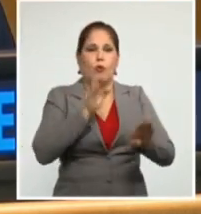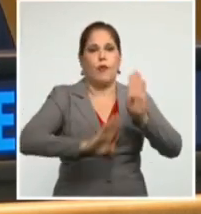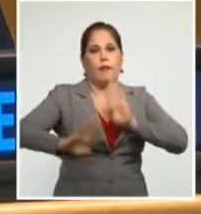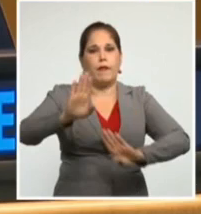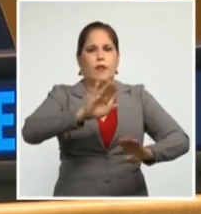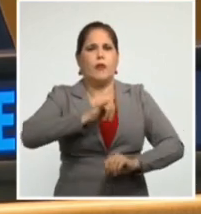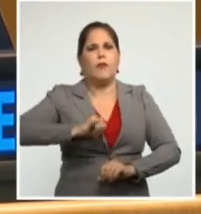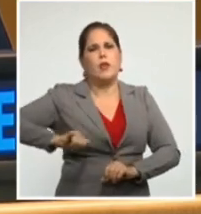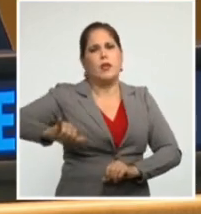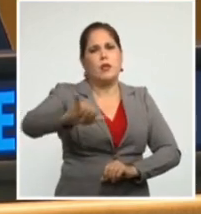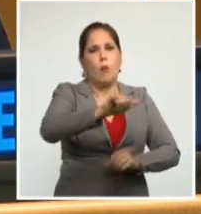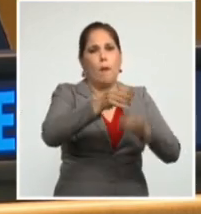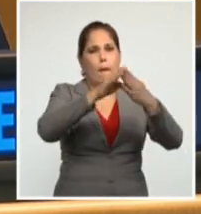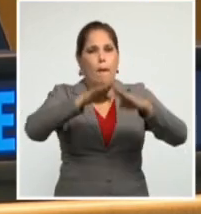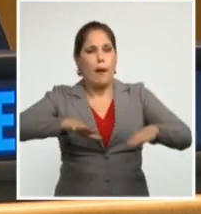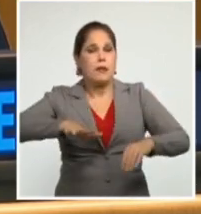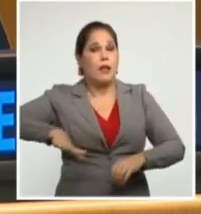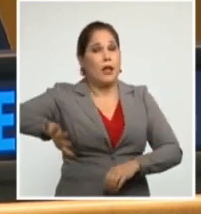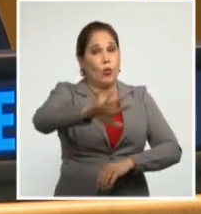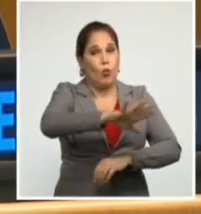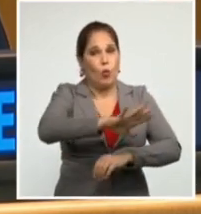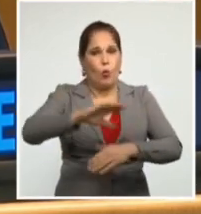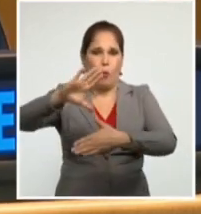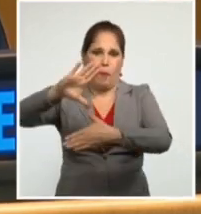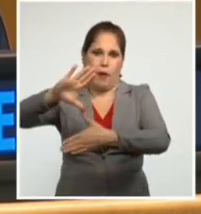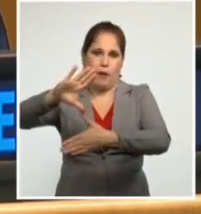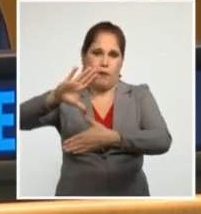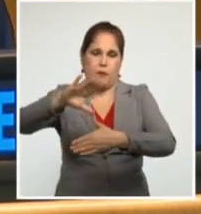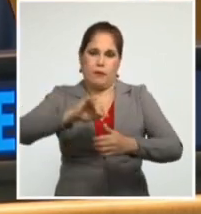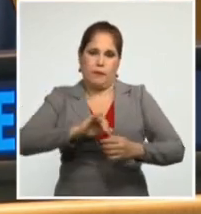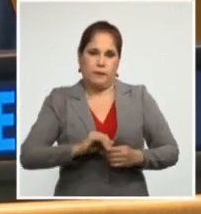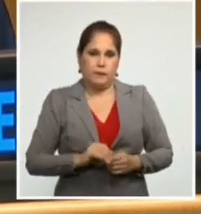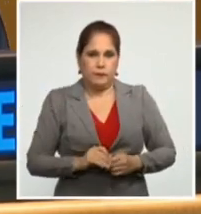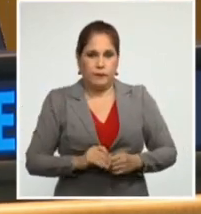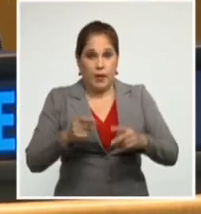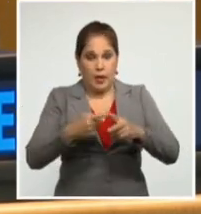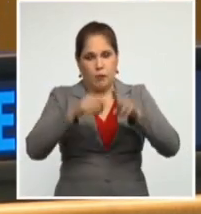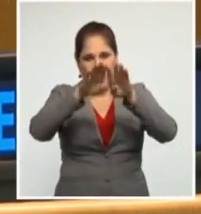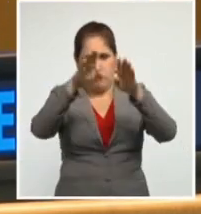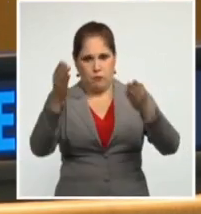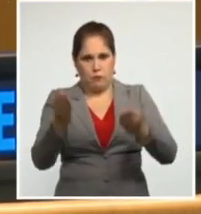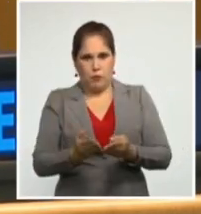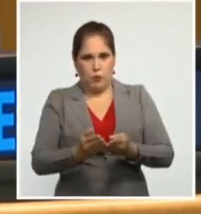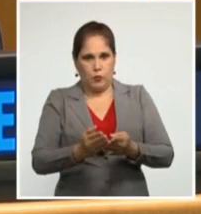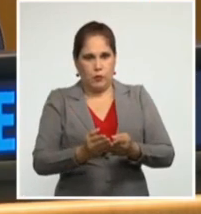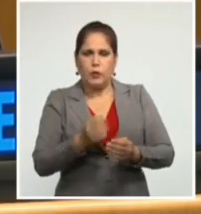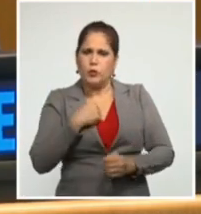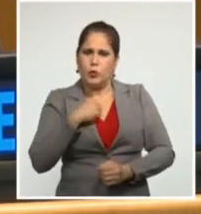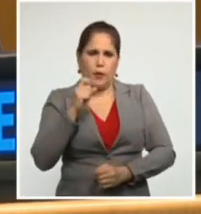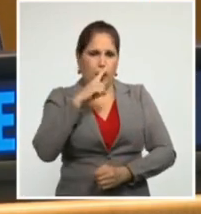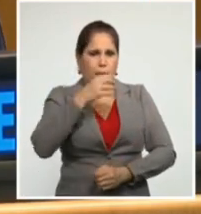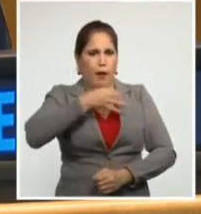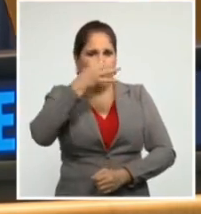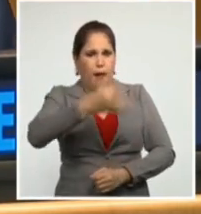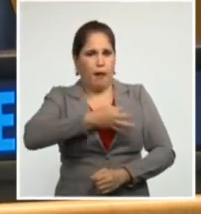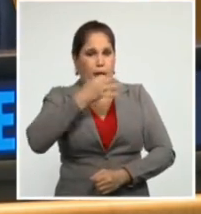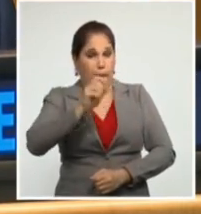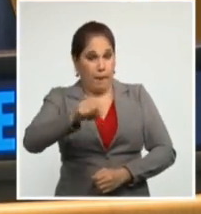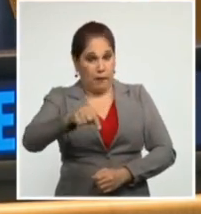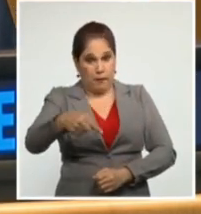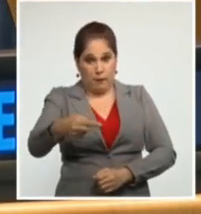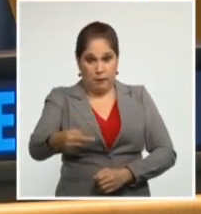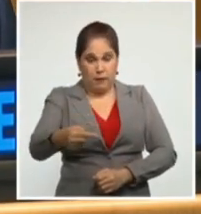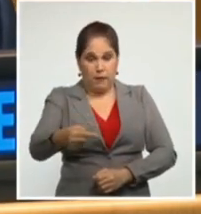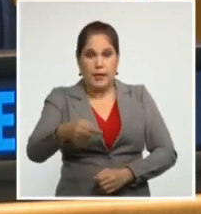la seguridad y la paz de todas las naciones del mundo. Señor Presidente, para finalizar, mañana